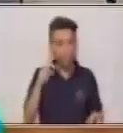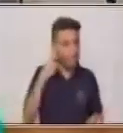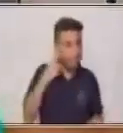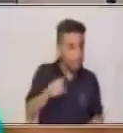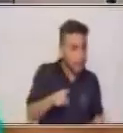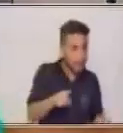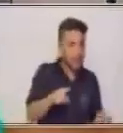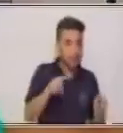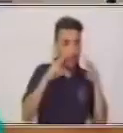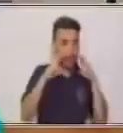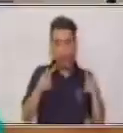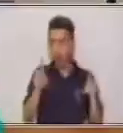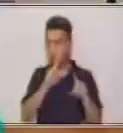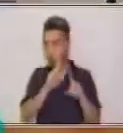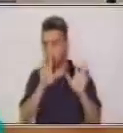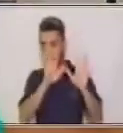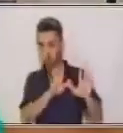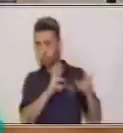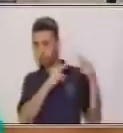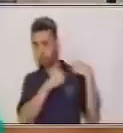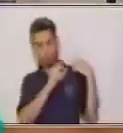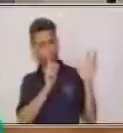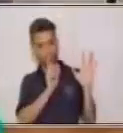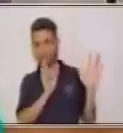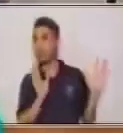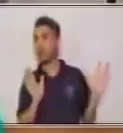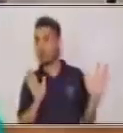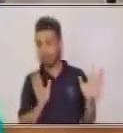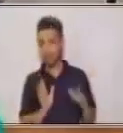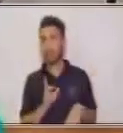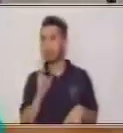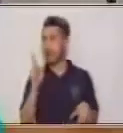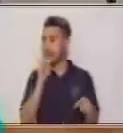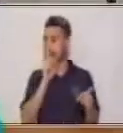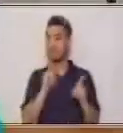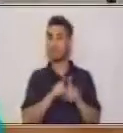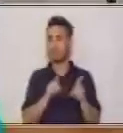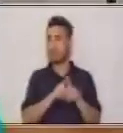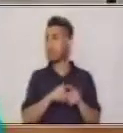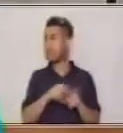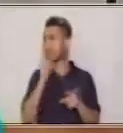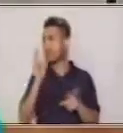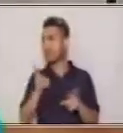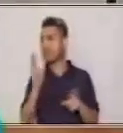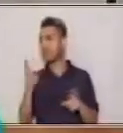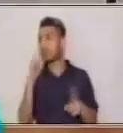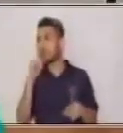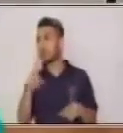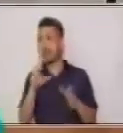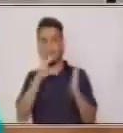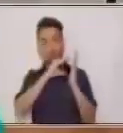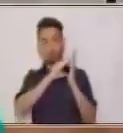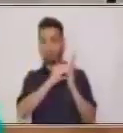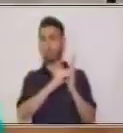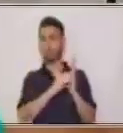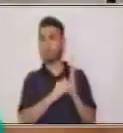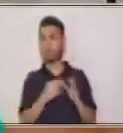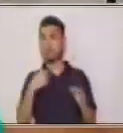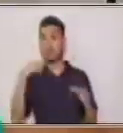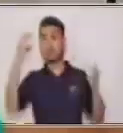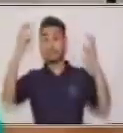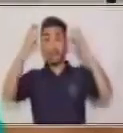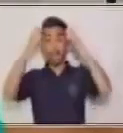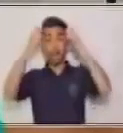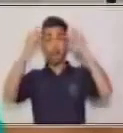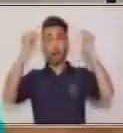algo que no es de su incumbencia. Y lo mismo voy a utilizar cada vez que vea un texto. Mi cerebro